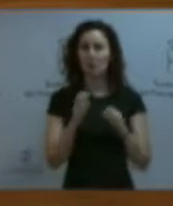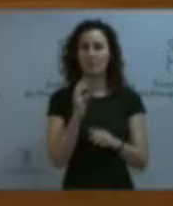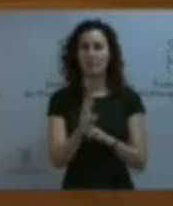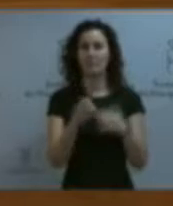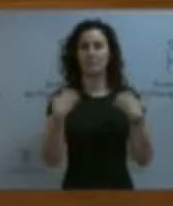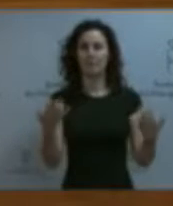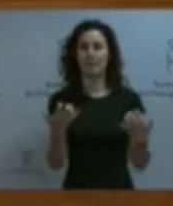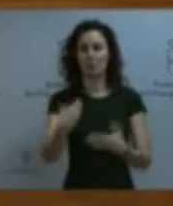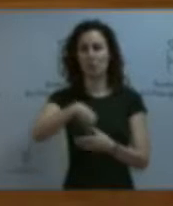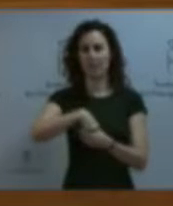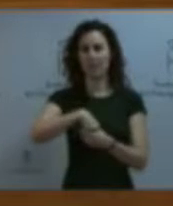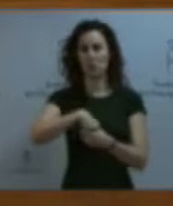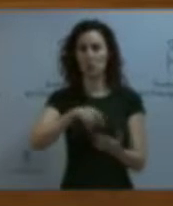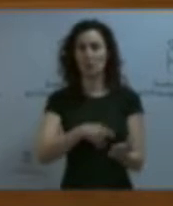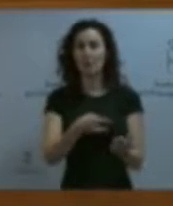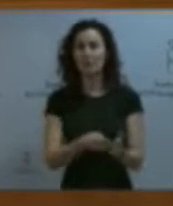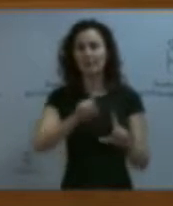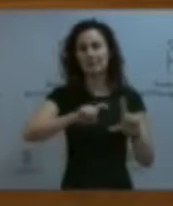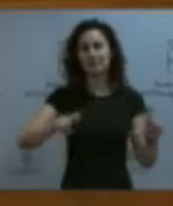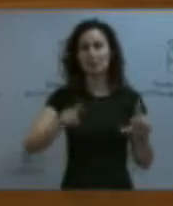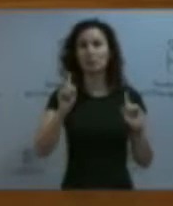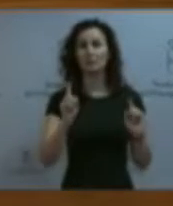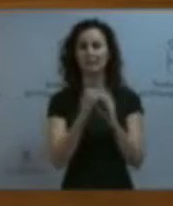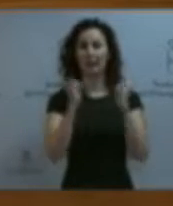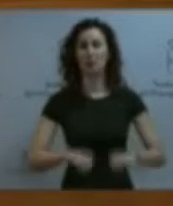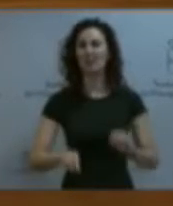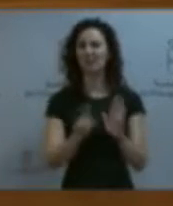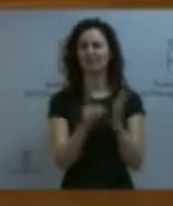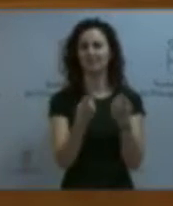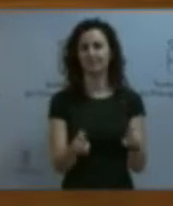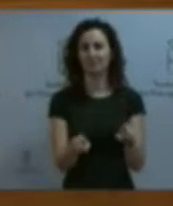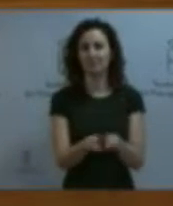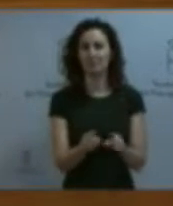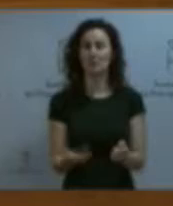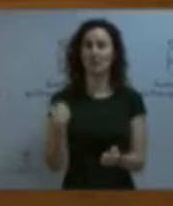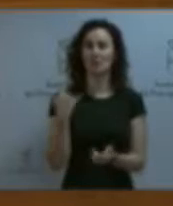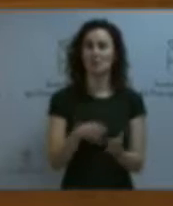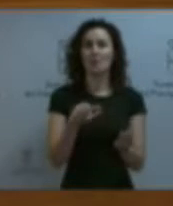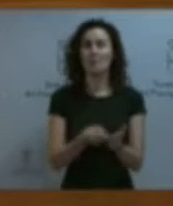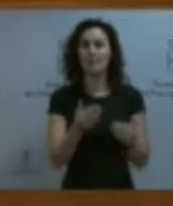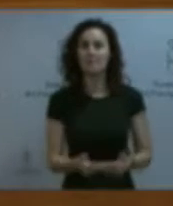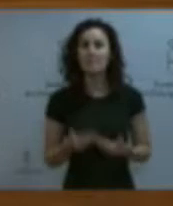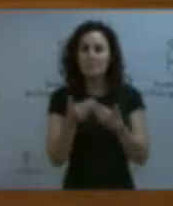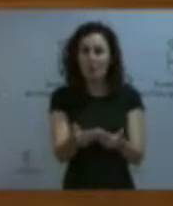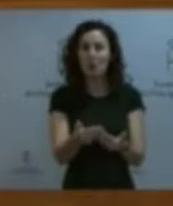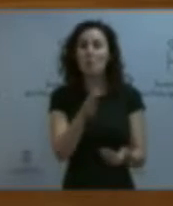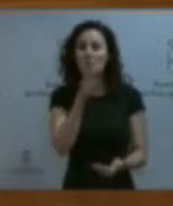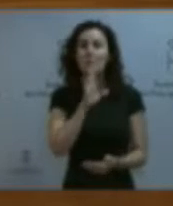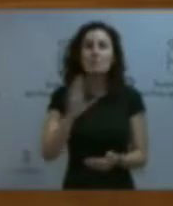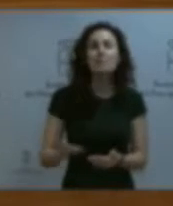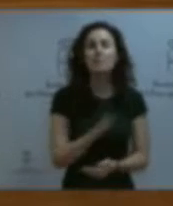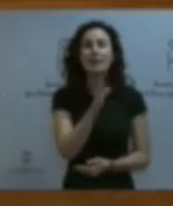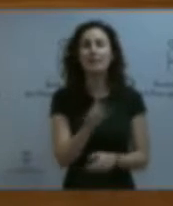plan, pudiendo añadir otras prioridades estadísticas mediante un simple acuerdo en vez de por decreto, como se exigía en el antiguo plan prorrogado, o la falta de consignación expresa,